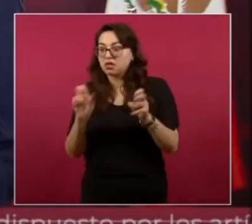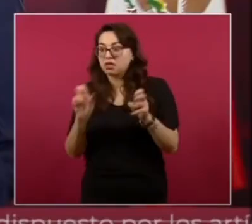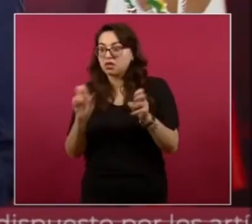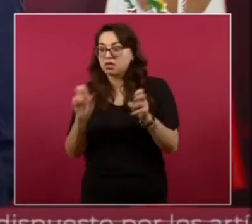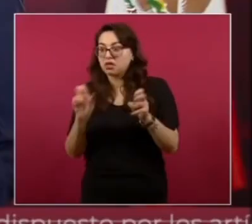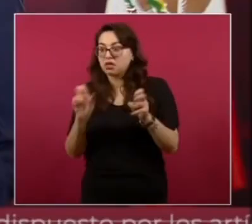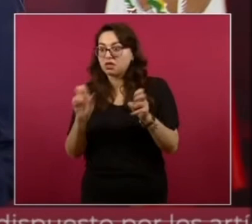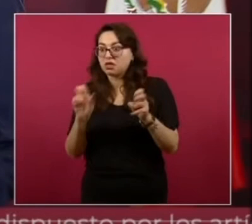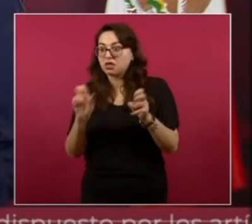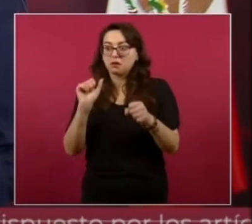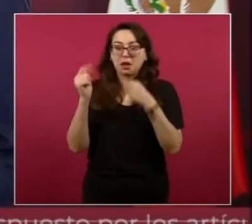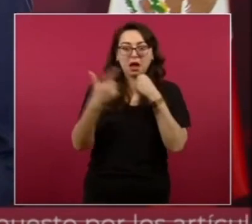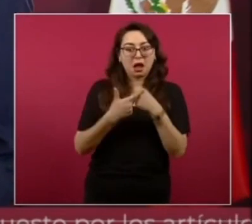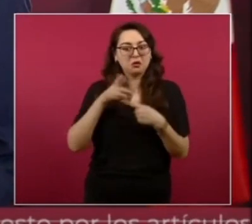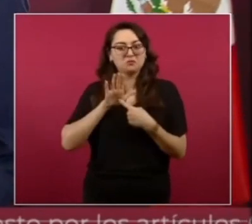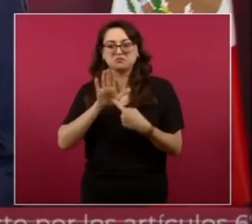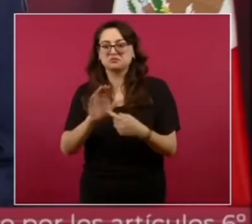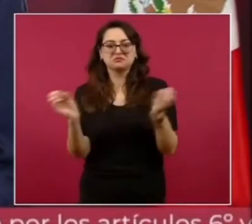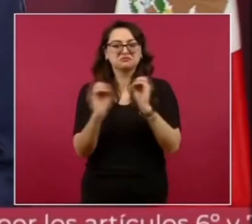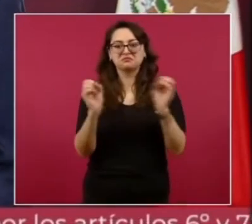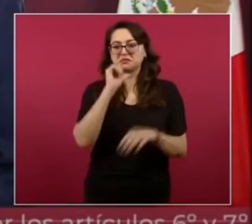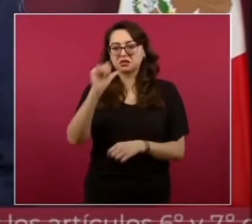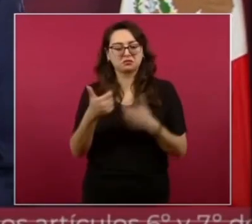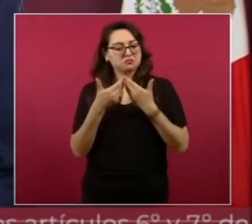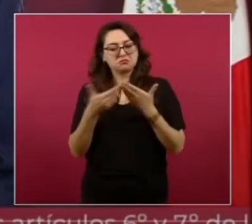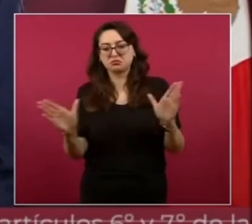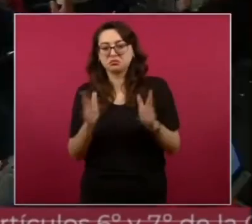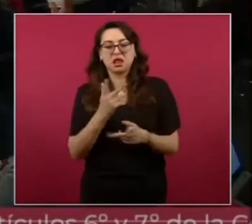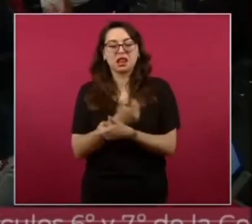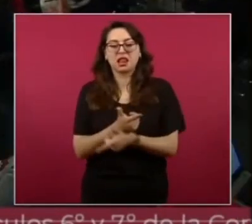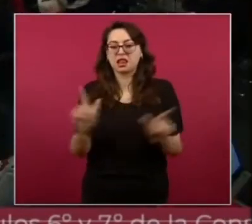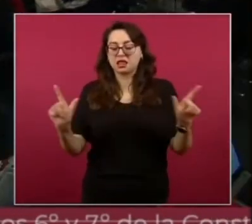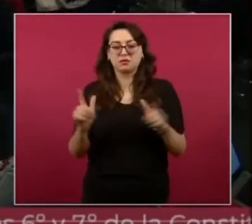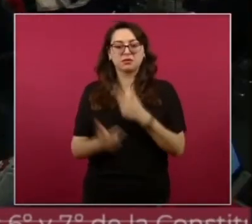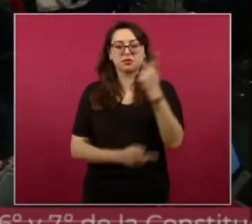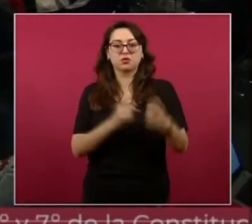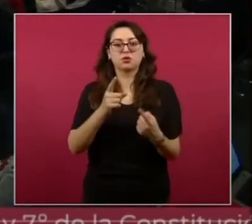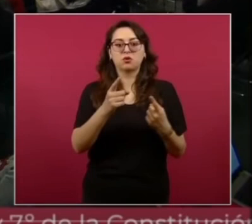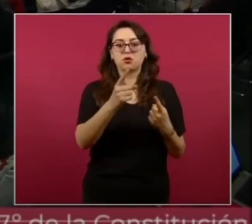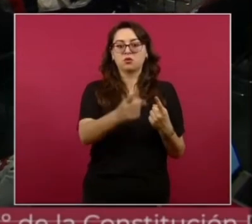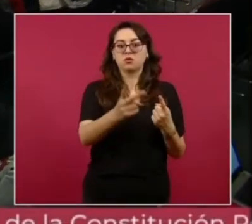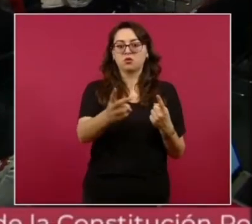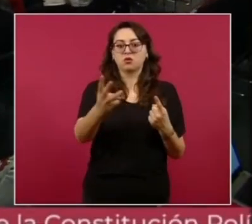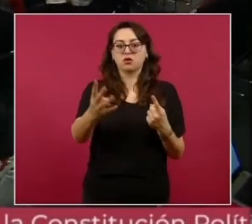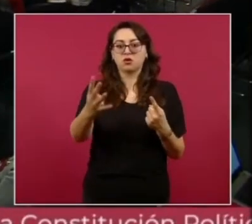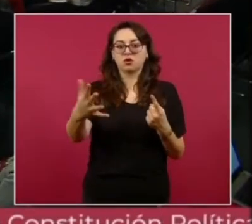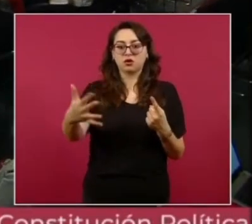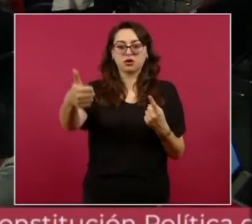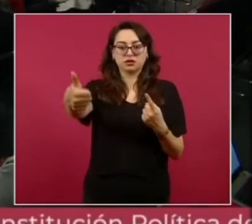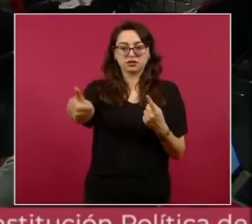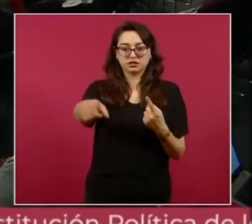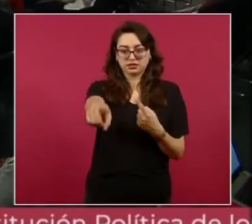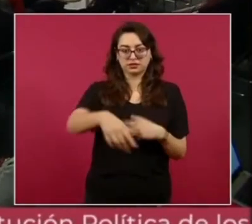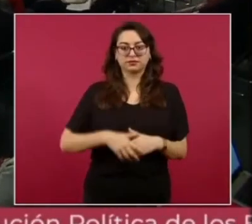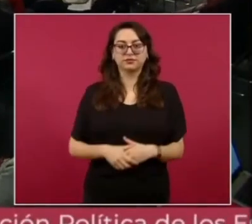presidente de México La palabra, empezamos, segundo, tercero, cuarto, quinto, sexto, vámonos